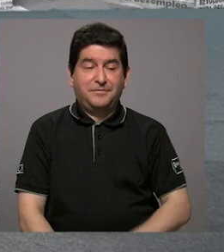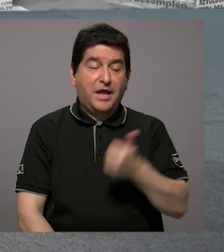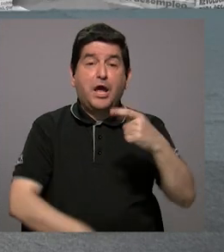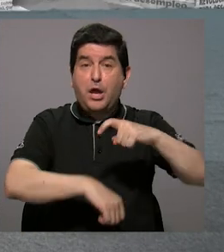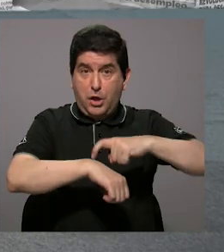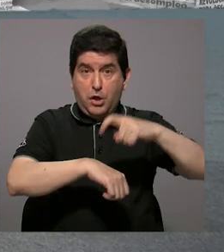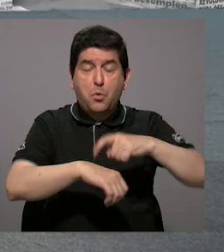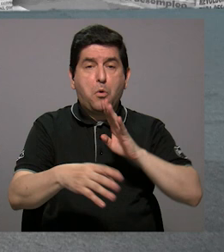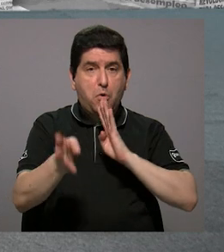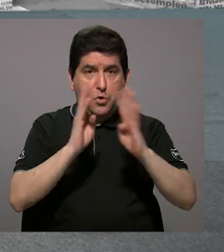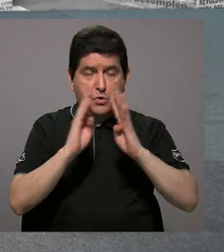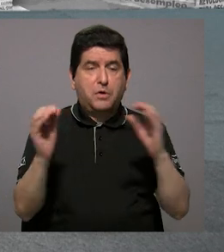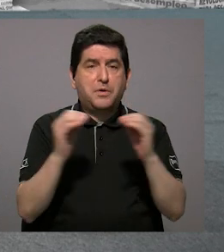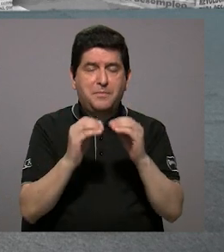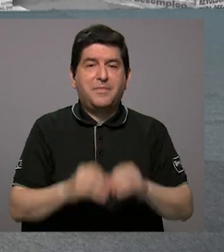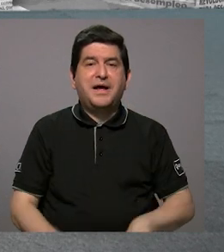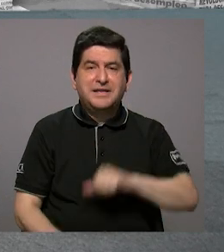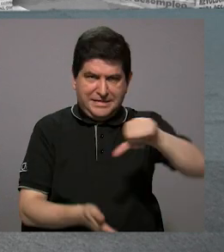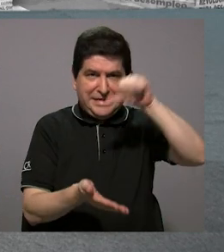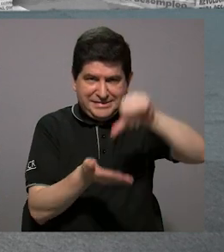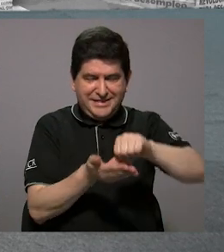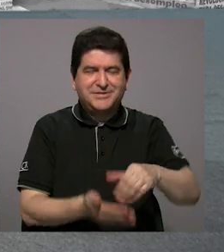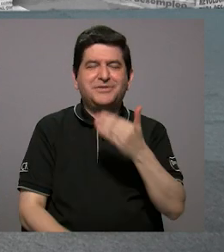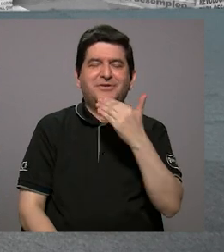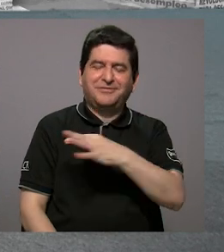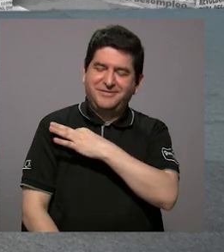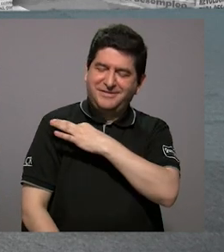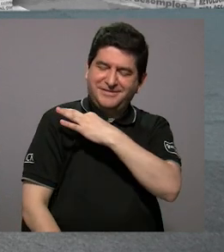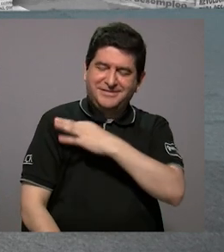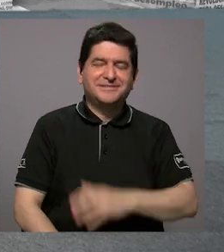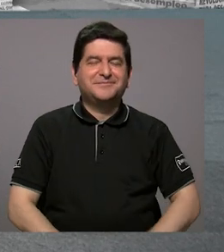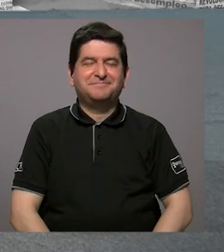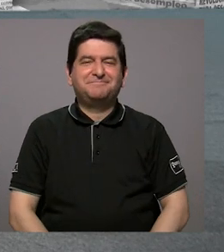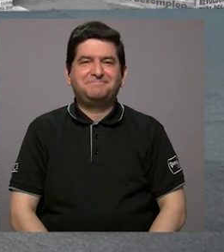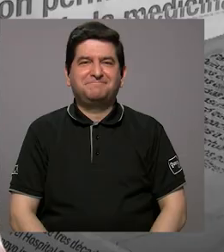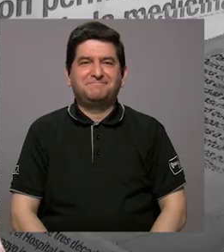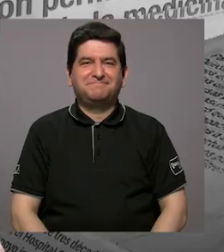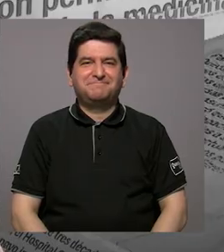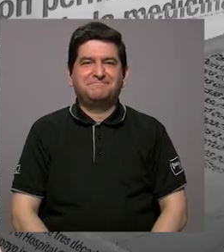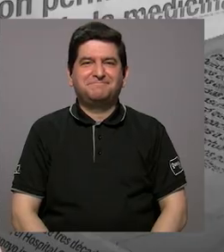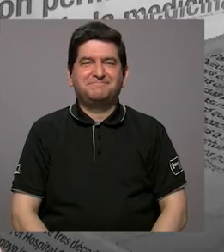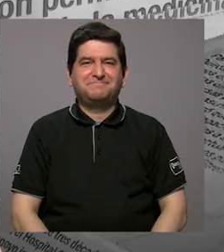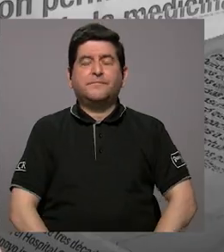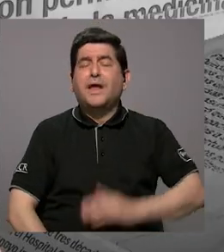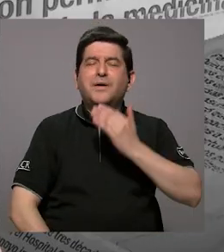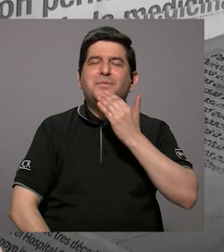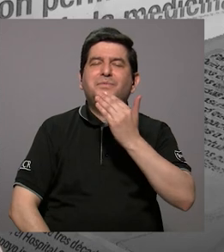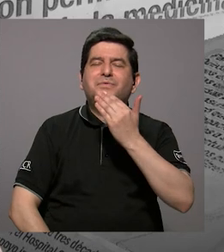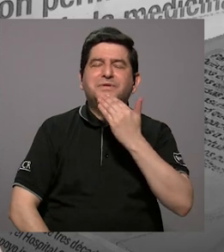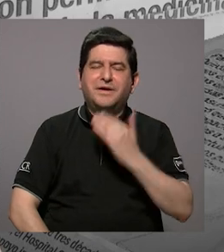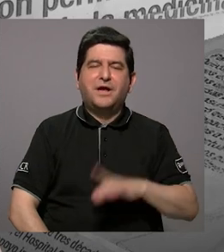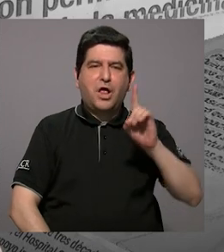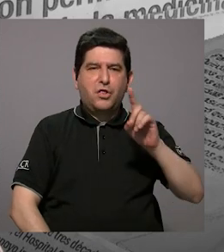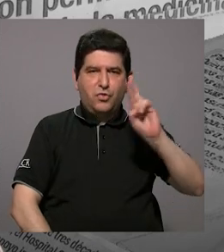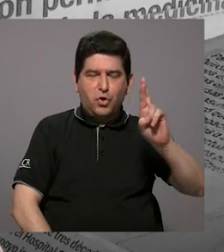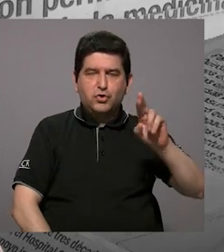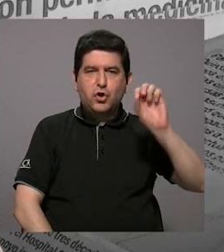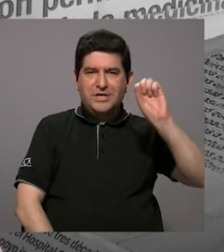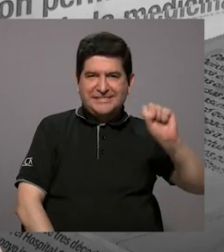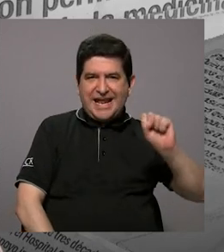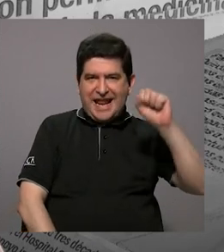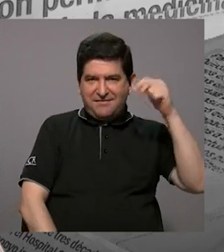en otro momento hablaremos más del CELEC. Muchas gracias por la invitación. Bueno, muchísimas gracias, doctor